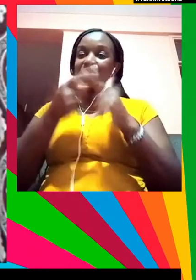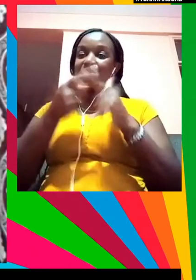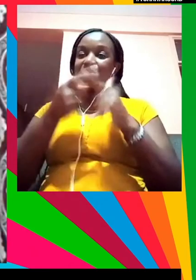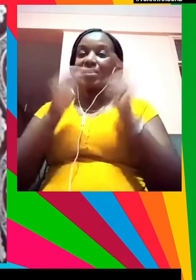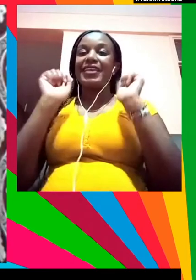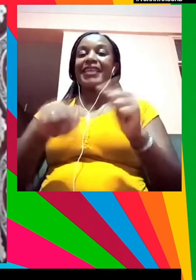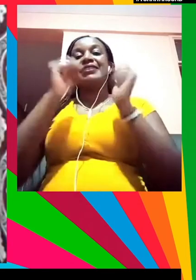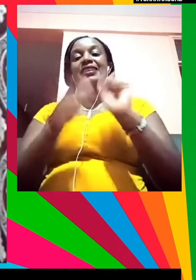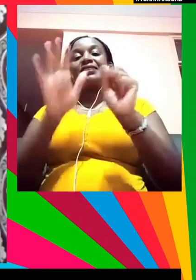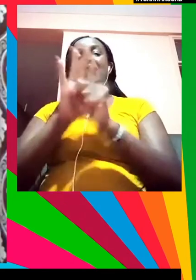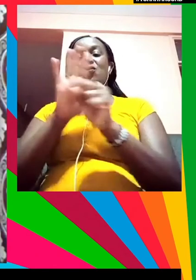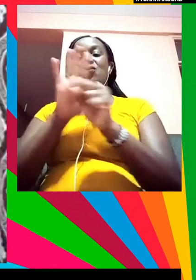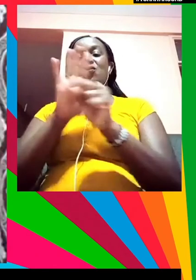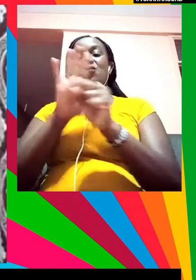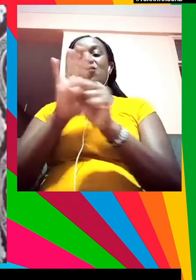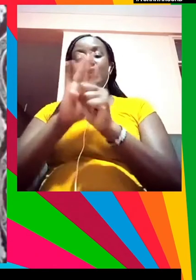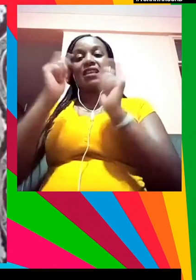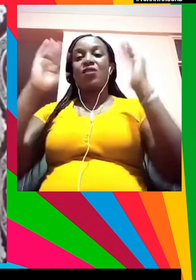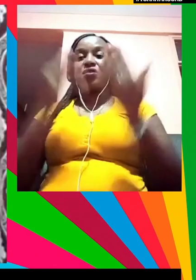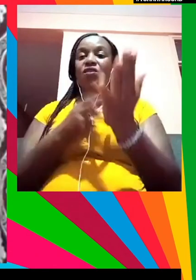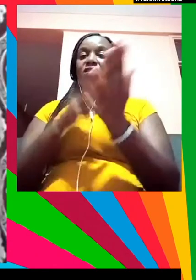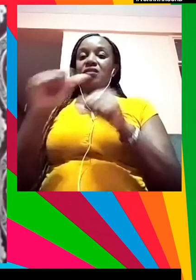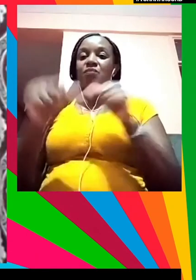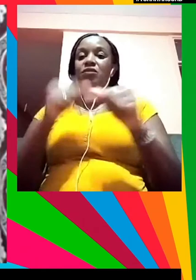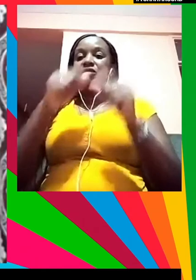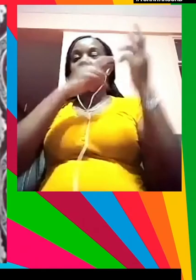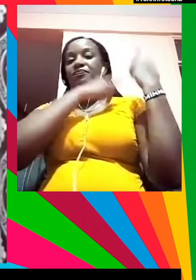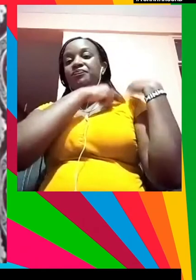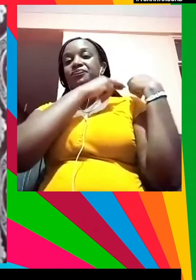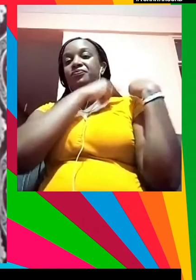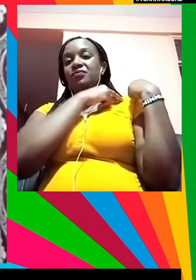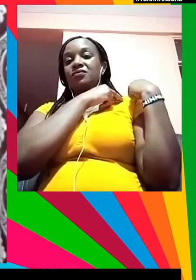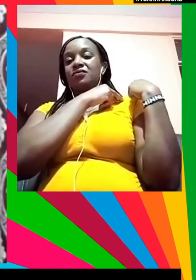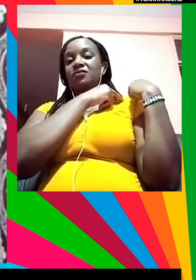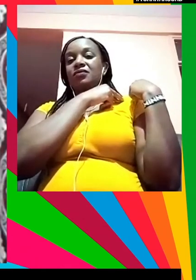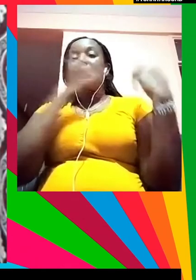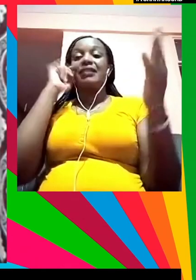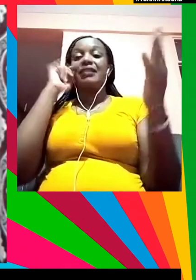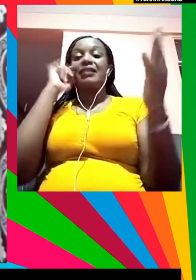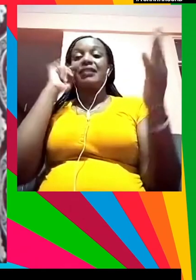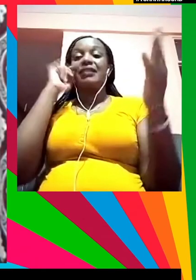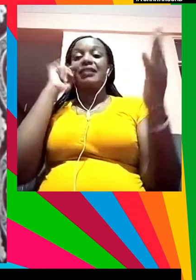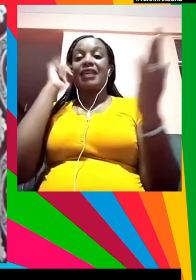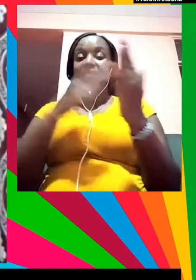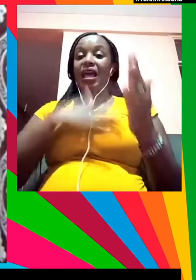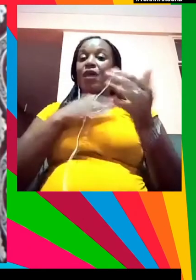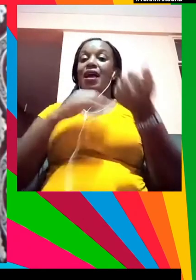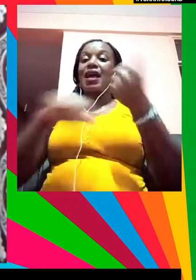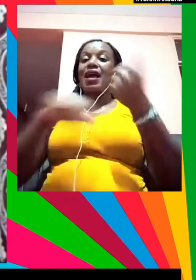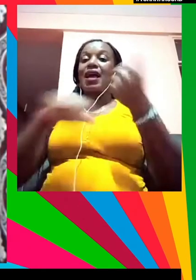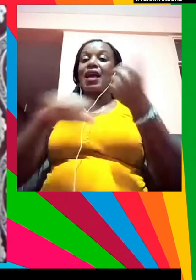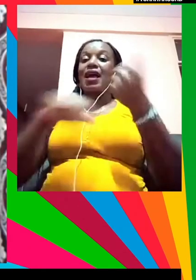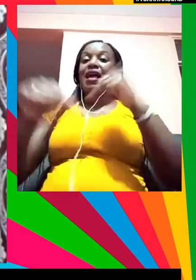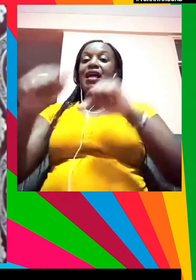Con lo cual creo que tiene que ver con la responsabilidad. Y para ello hemos de darnos cuenta del efecto de nuestras acciones. De lo contrario, no podemos